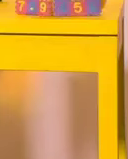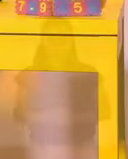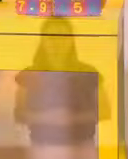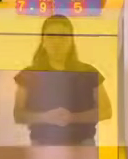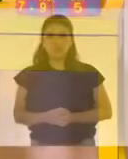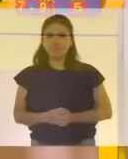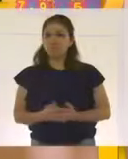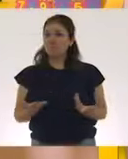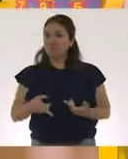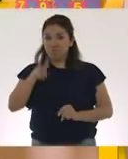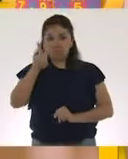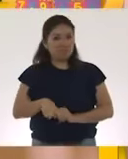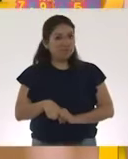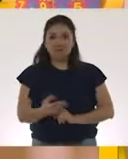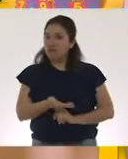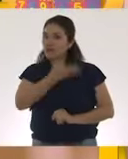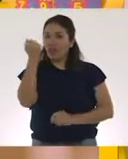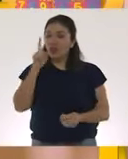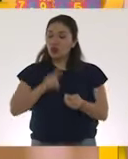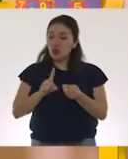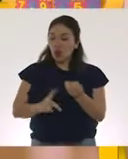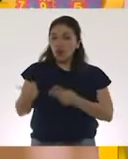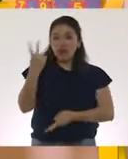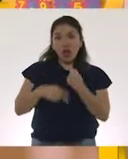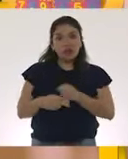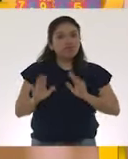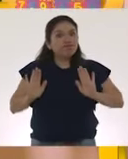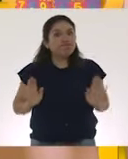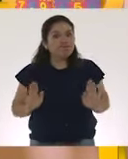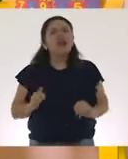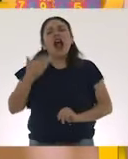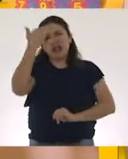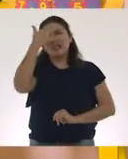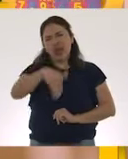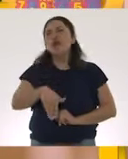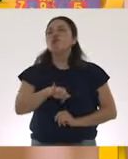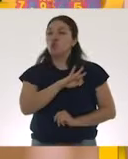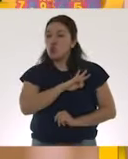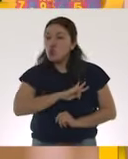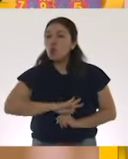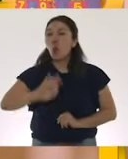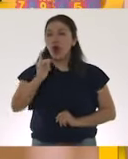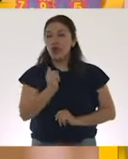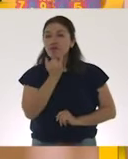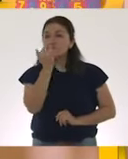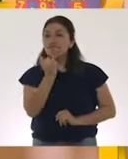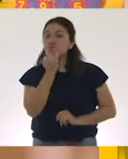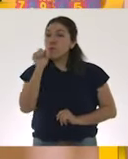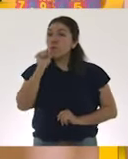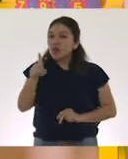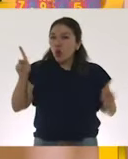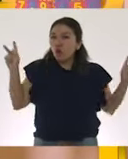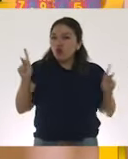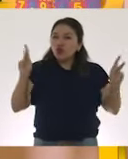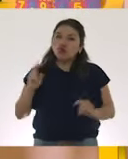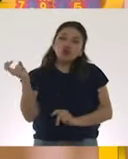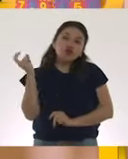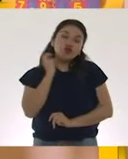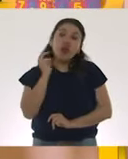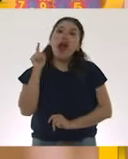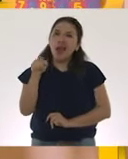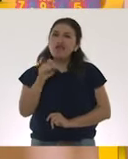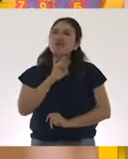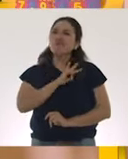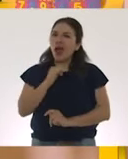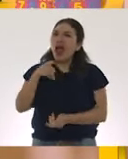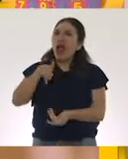Realmente no sabemos de dónde vino. Sí sabemos que hay una gran probabilidad de que los murciélagos hayan tenido mucho